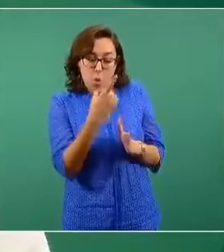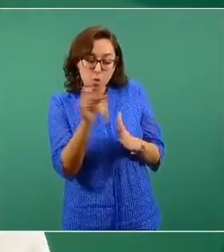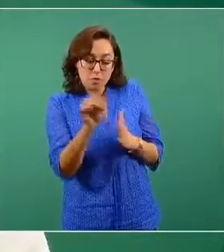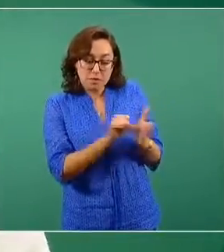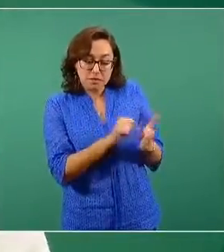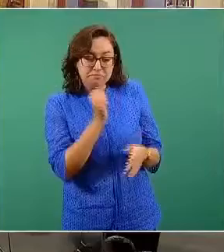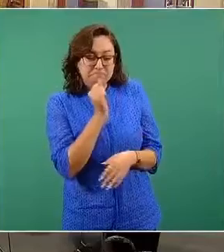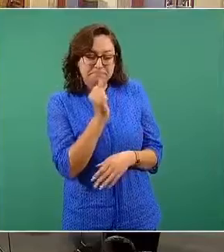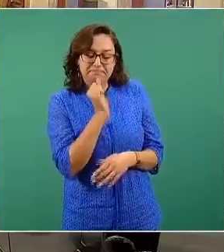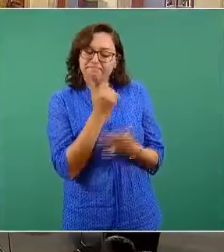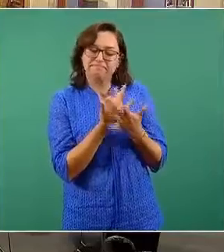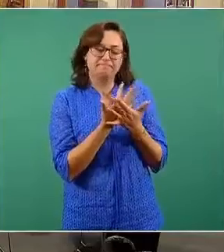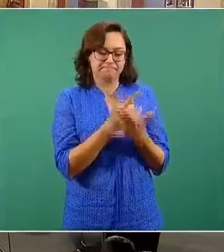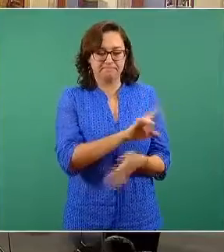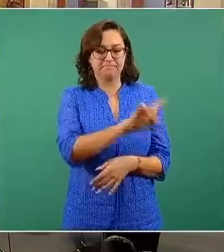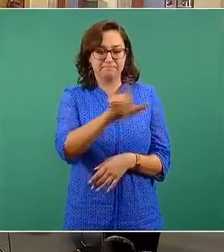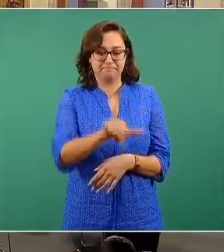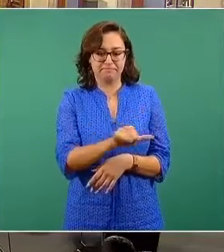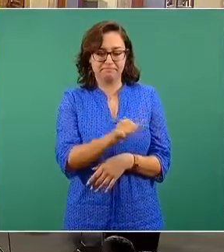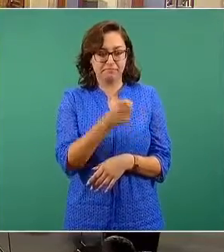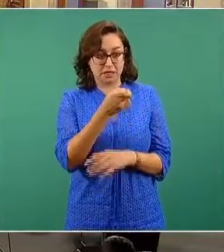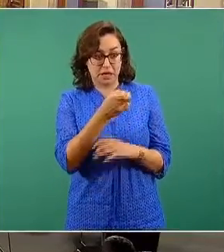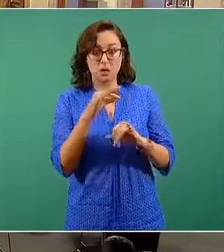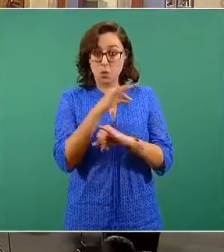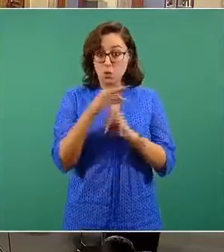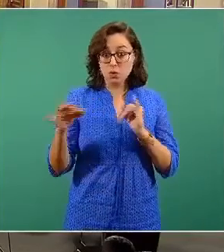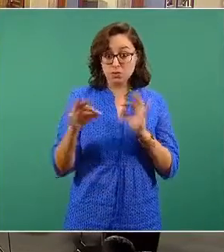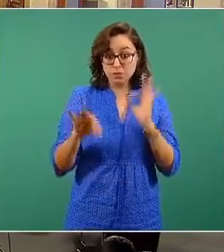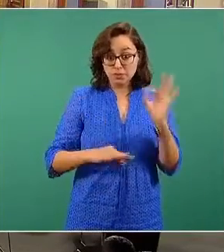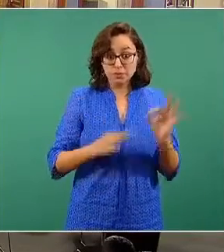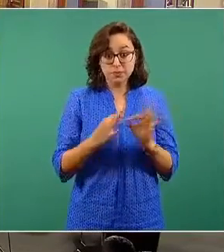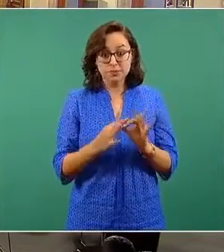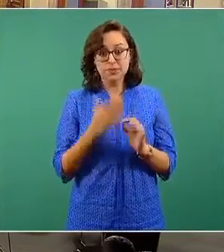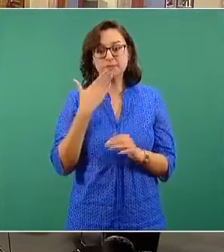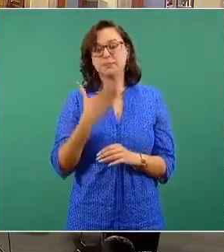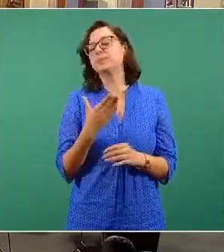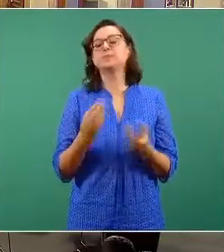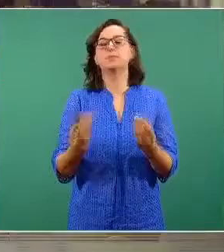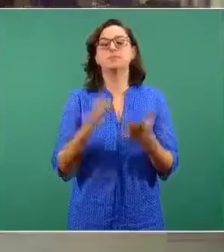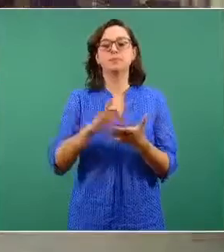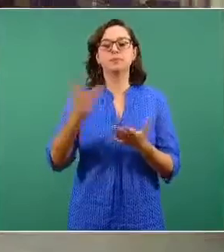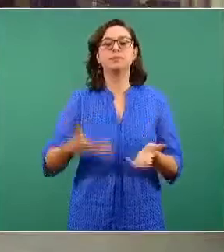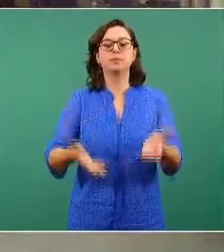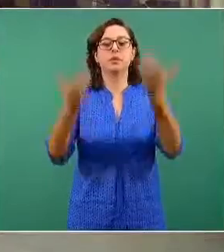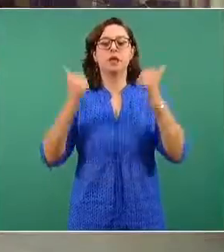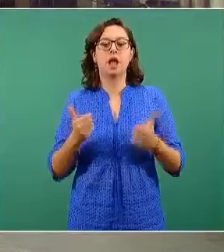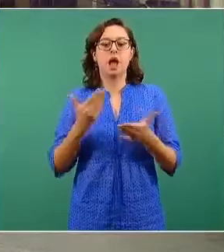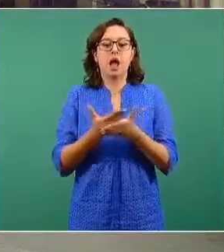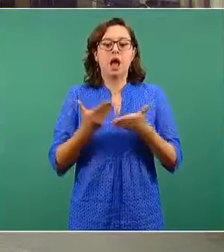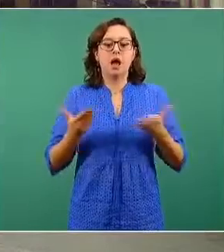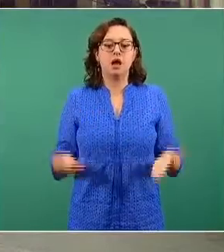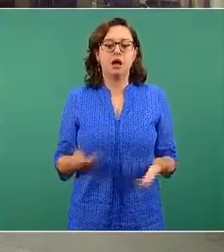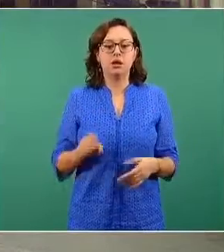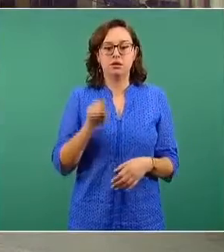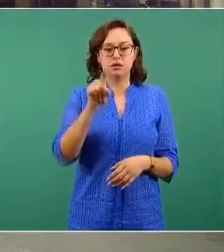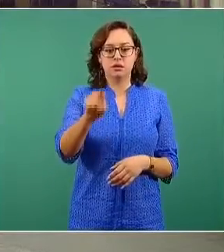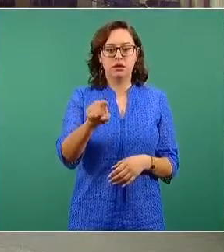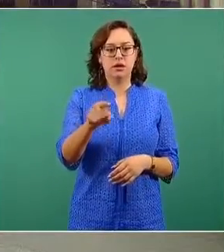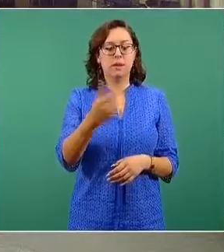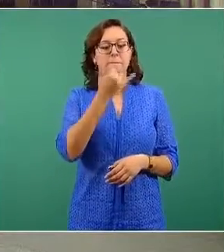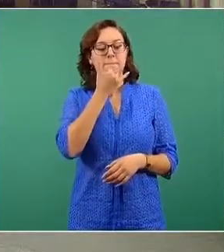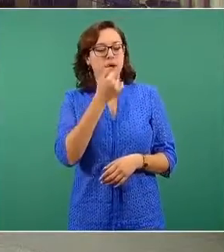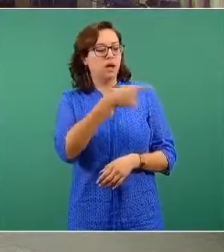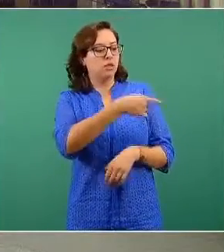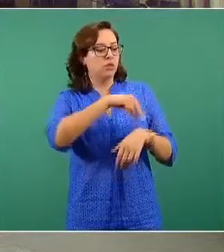esos 30 días. Creo que es la última. Muchas gracias. Vamos a abrir entonces. Doctor Falomía,